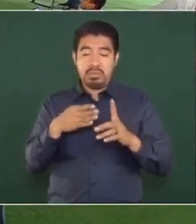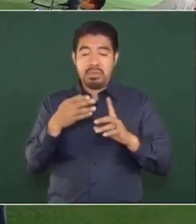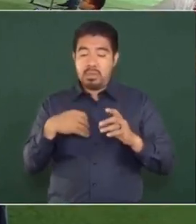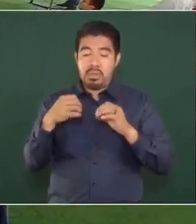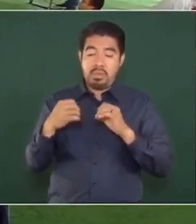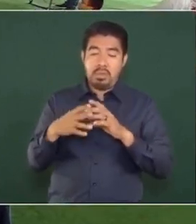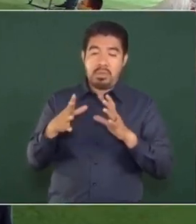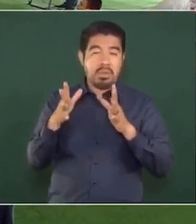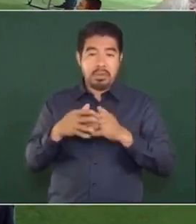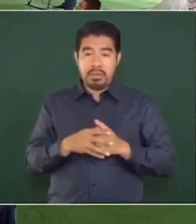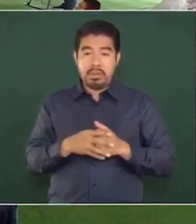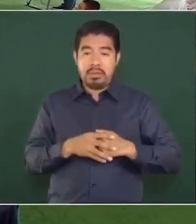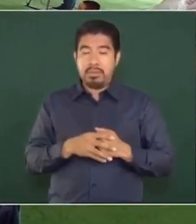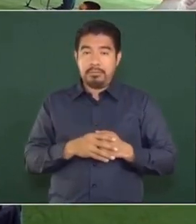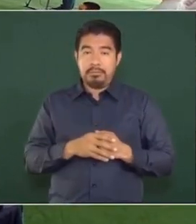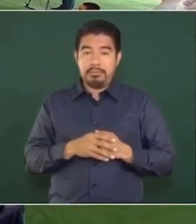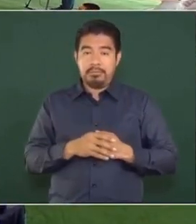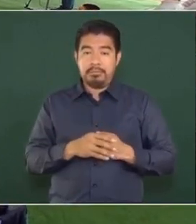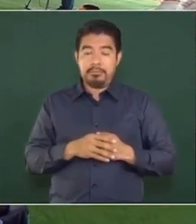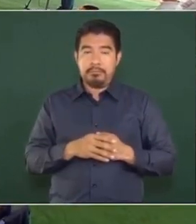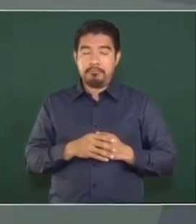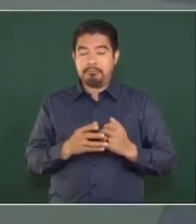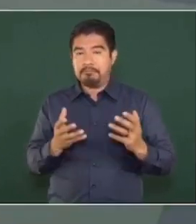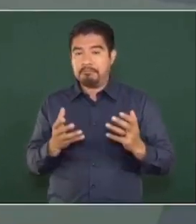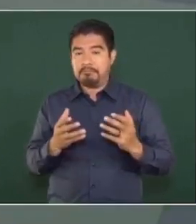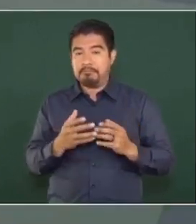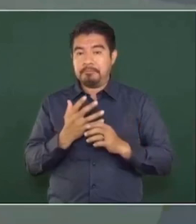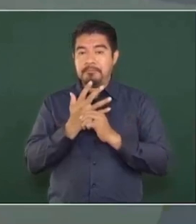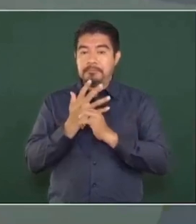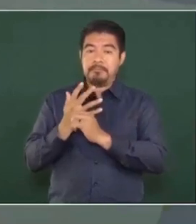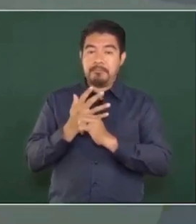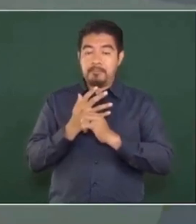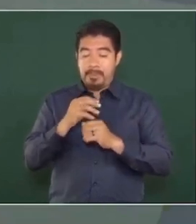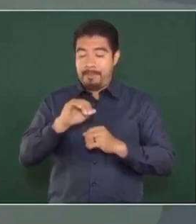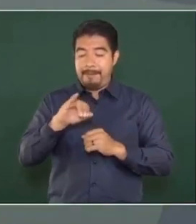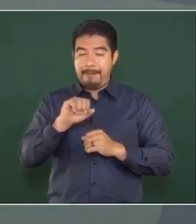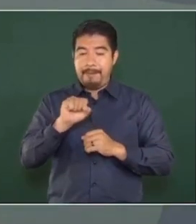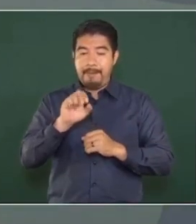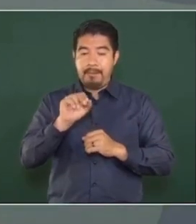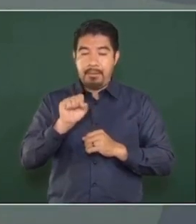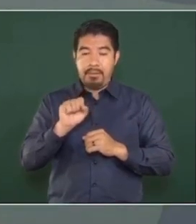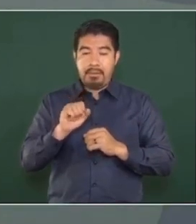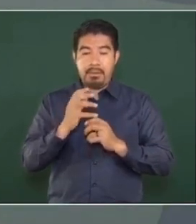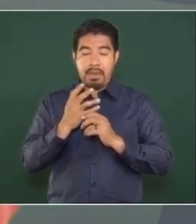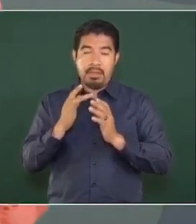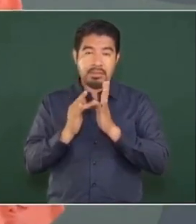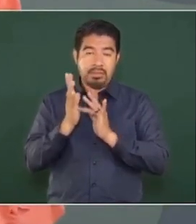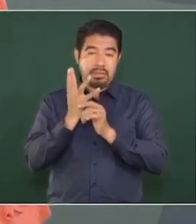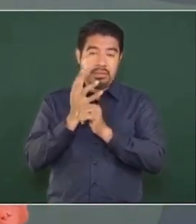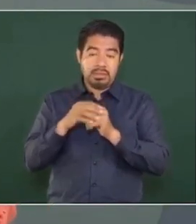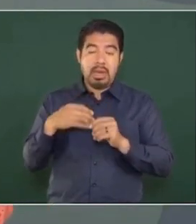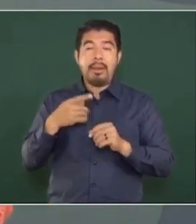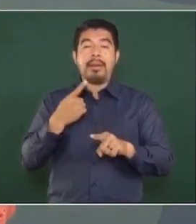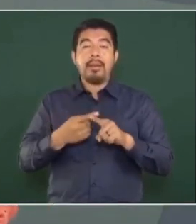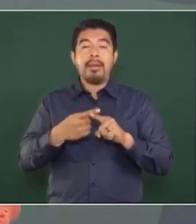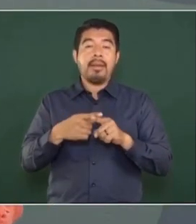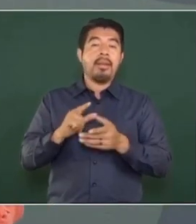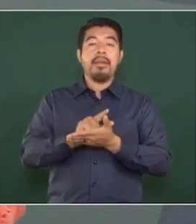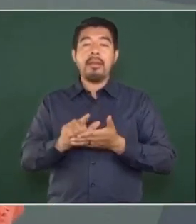demás son culpables. Sí, es que no hay, ahora sí, como diría Jesús, el que esté libre de pecado que tire la primera piedra.